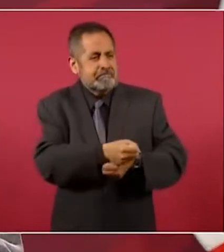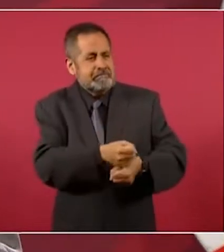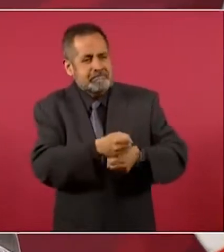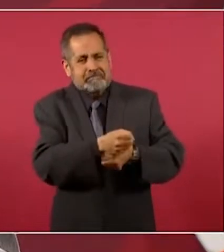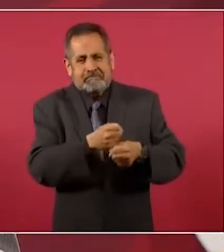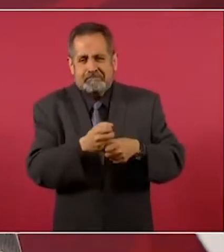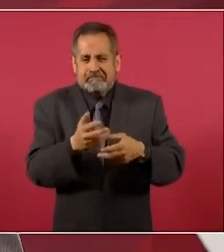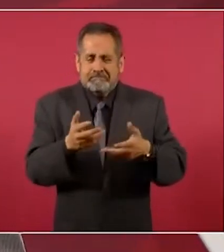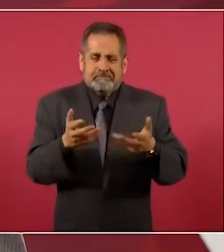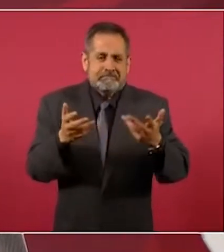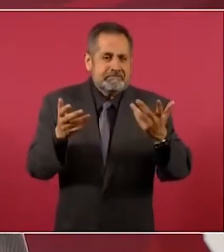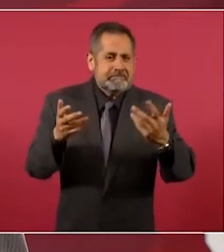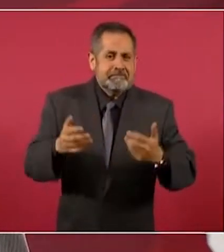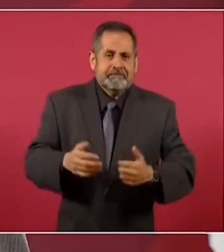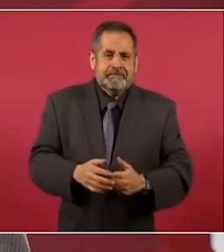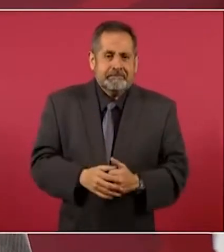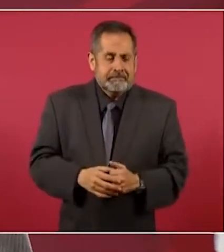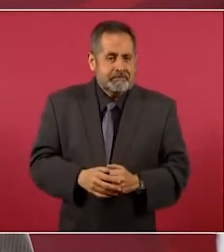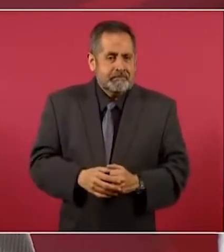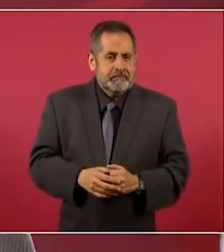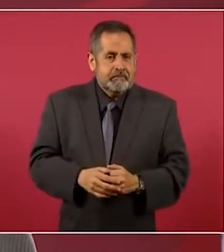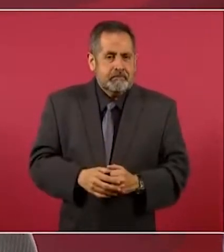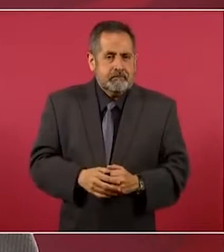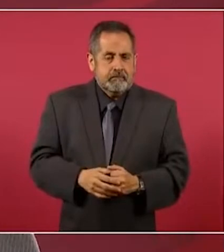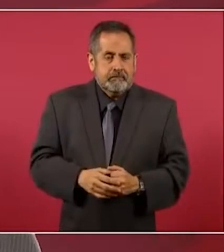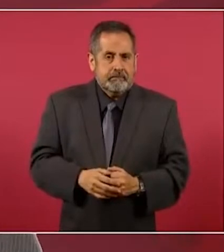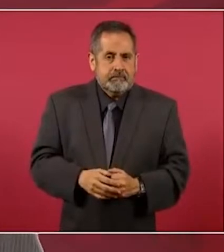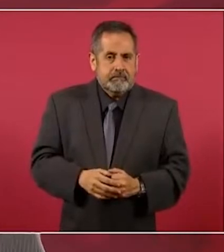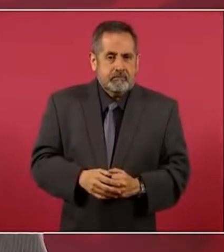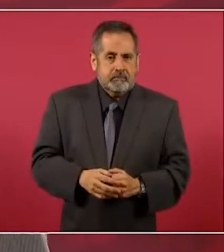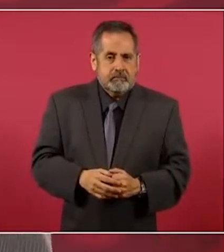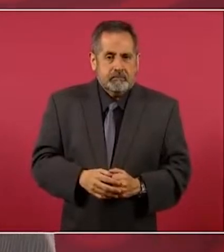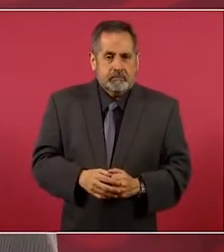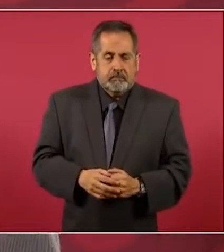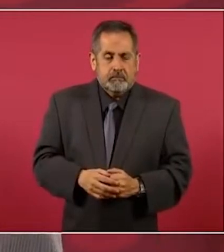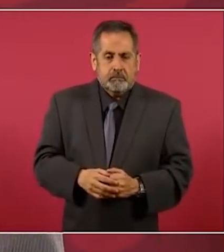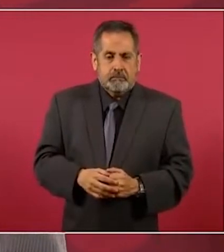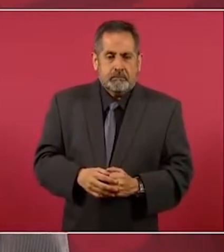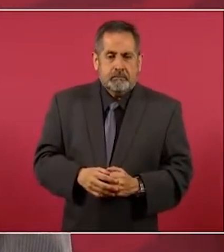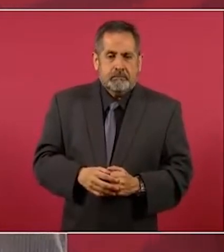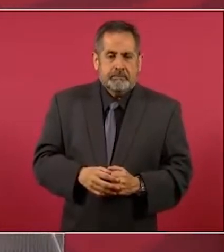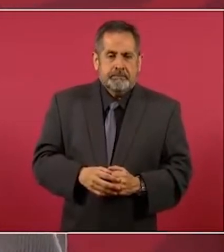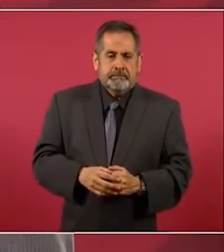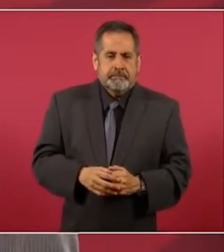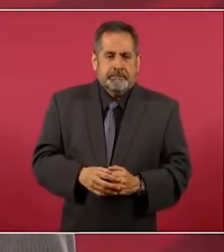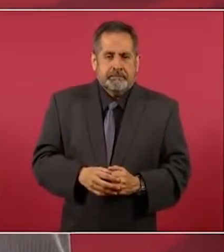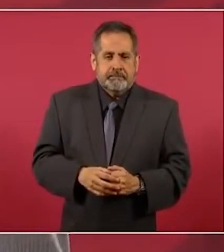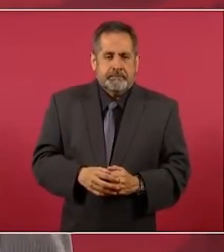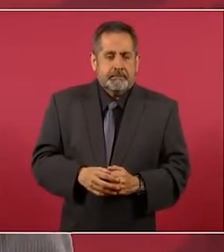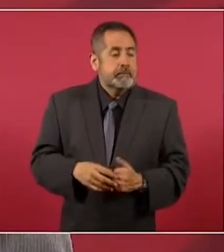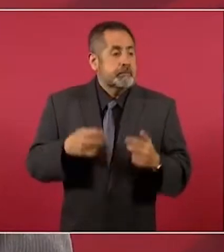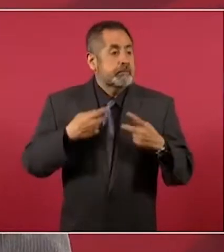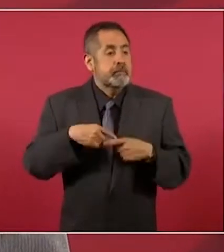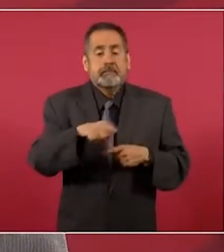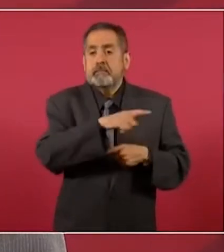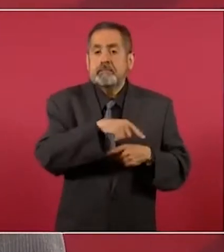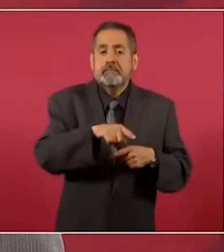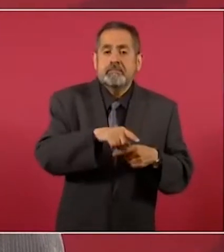los desaparecidos,